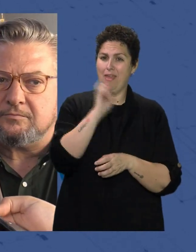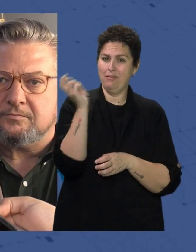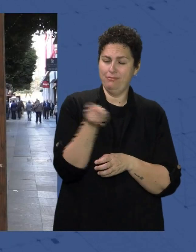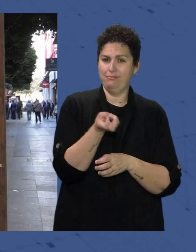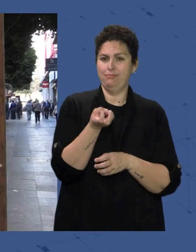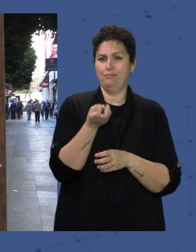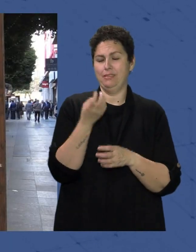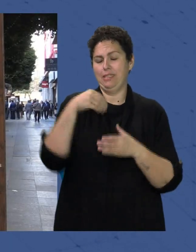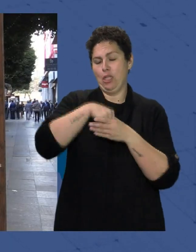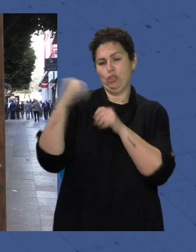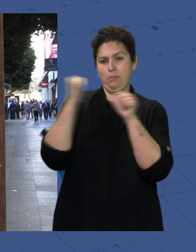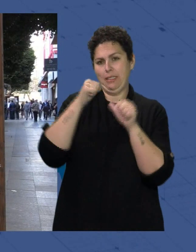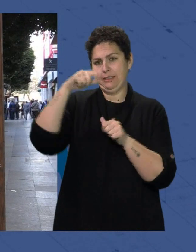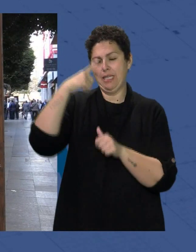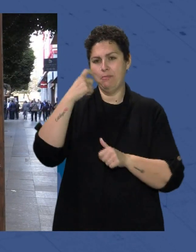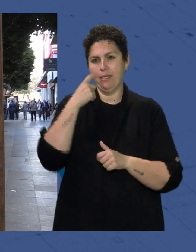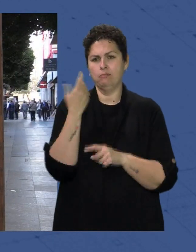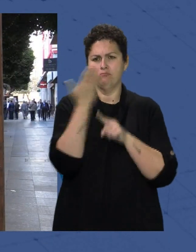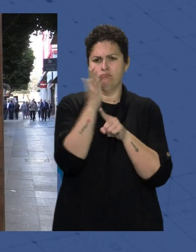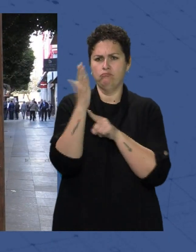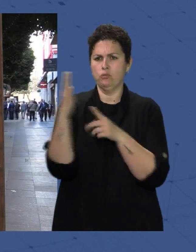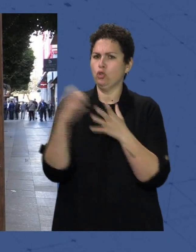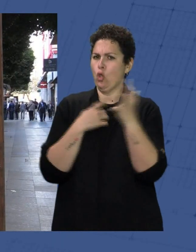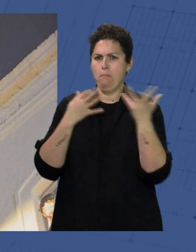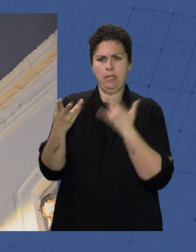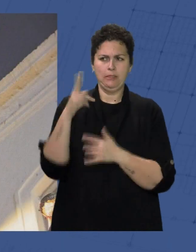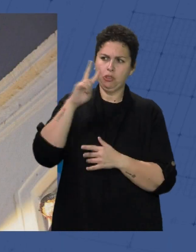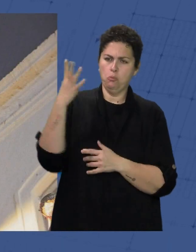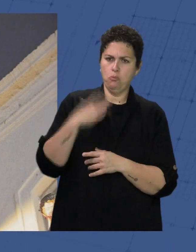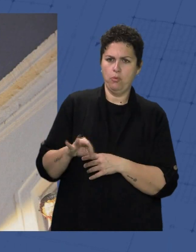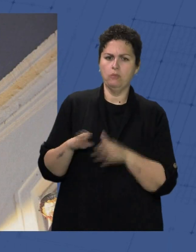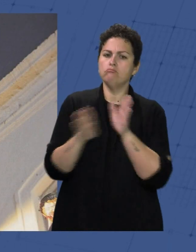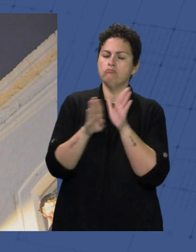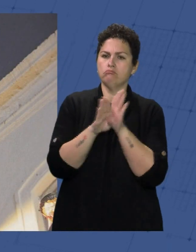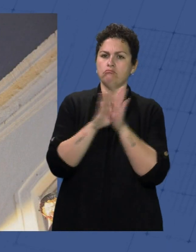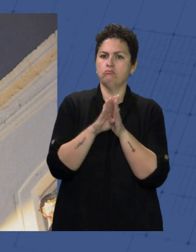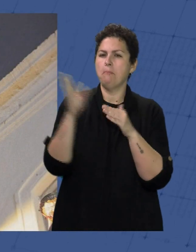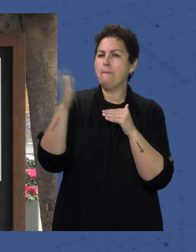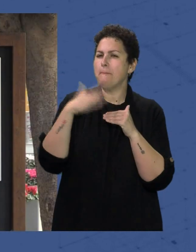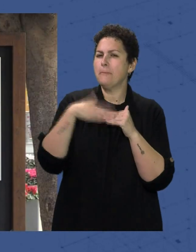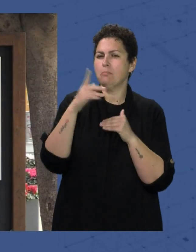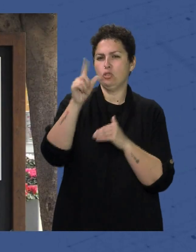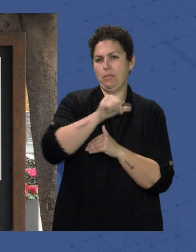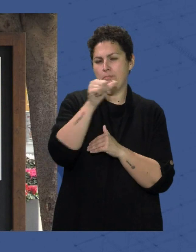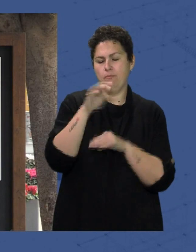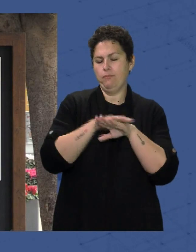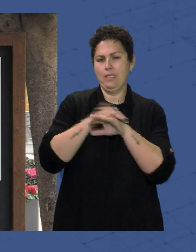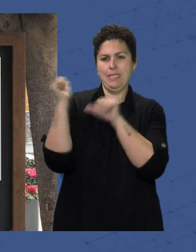almeriense La muestra ya luce A lo largo de todo el paseo Y se mantendrá Al menos Hasta la Semana Santa